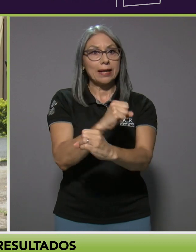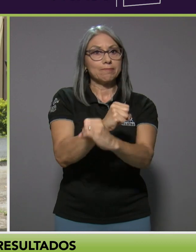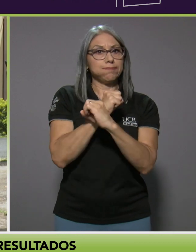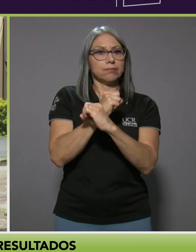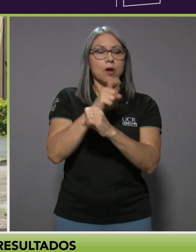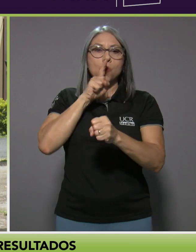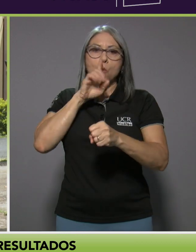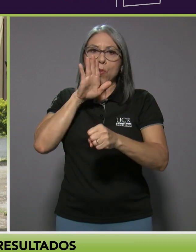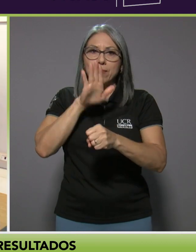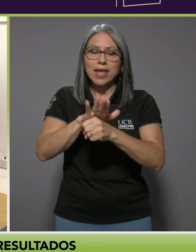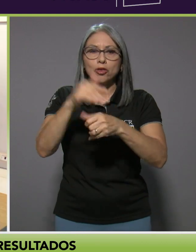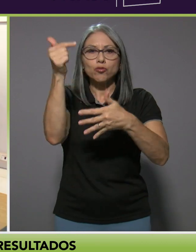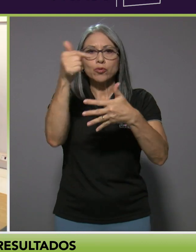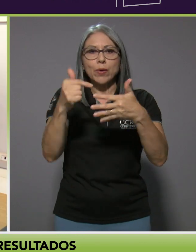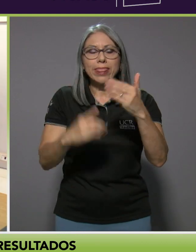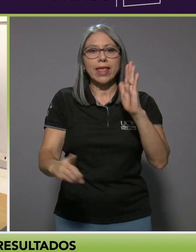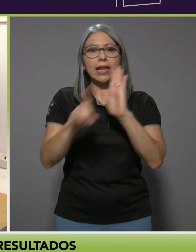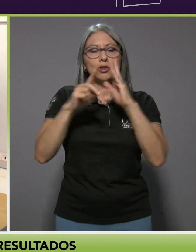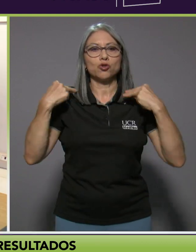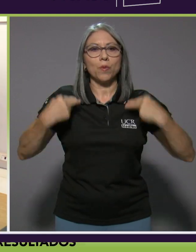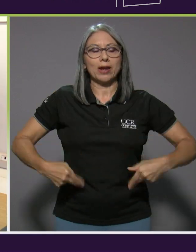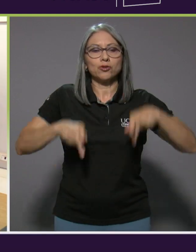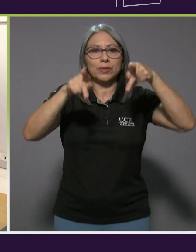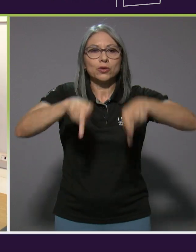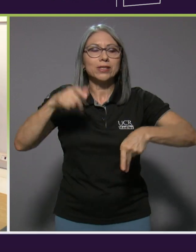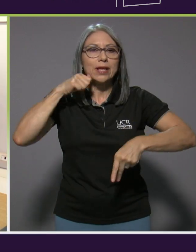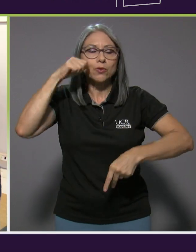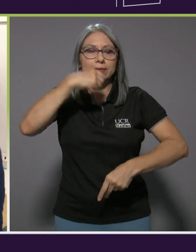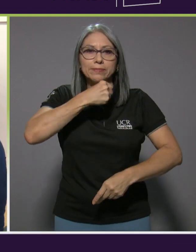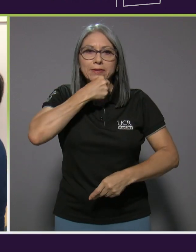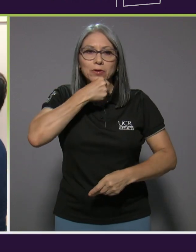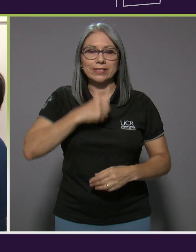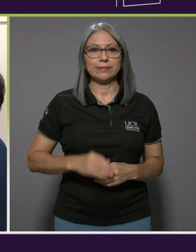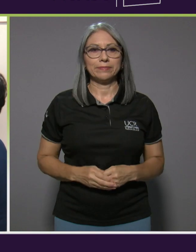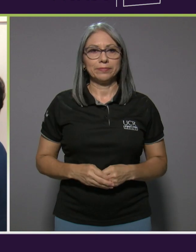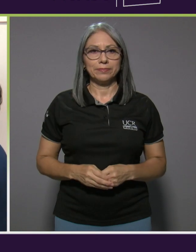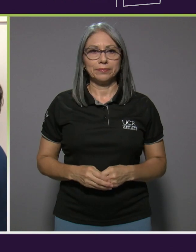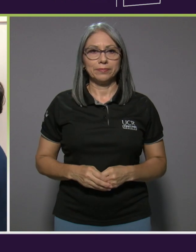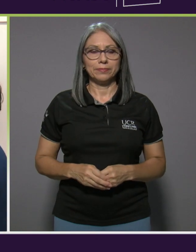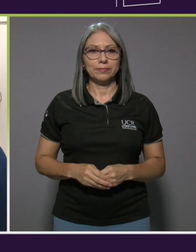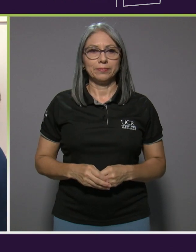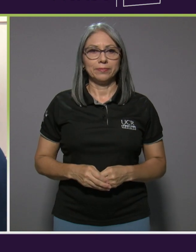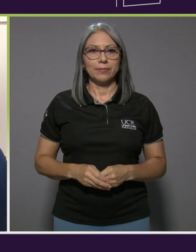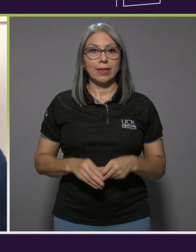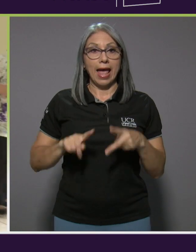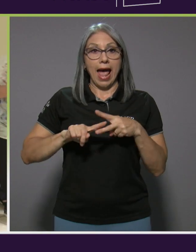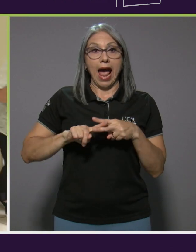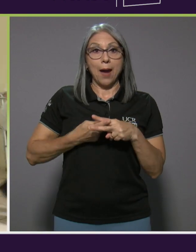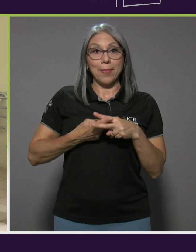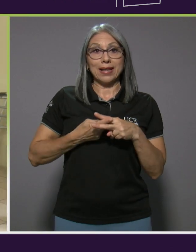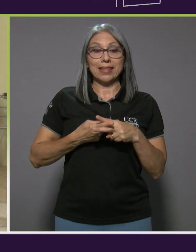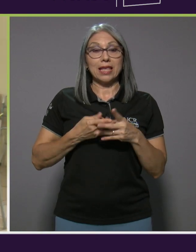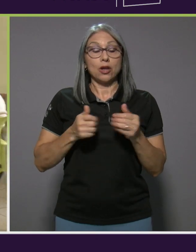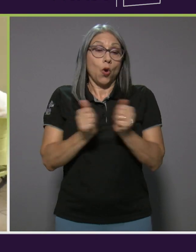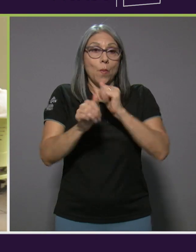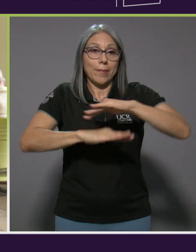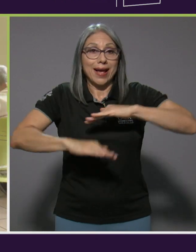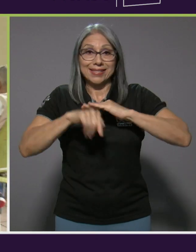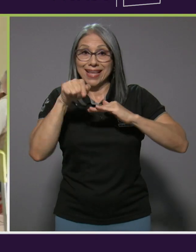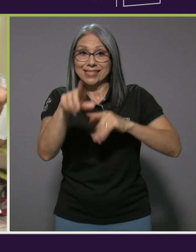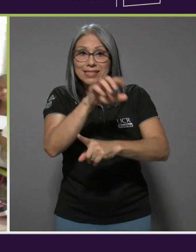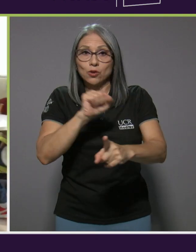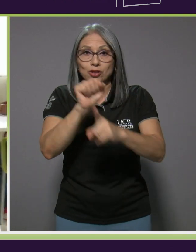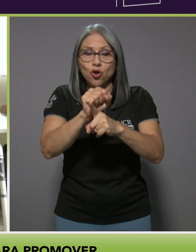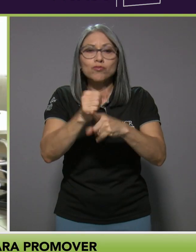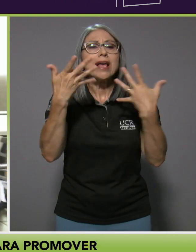cumplimiento de los derechos humanos de las personas adultas mayores. A partir de este contexto, se han identificado